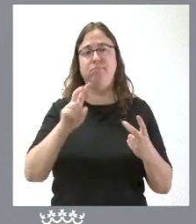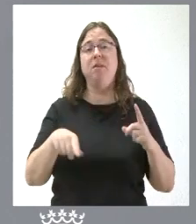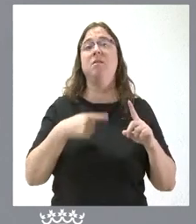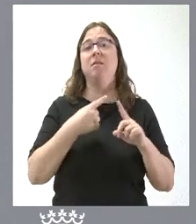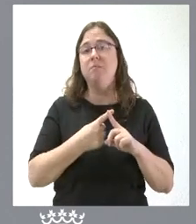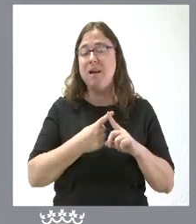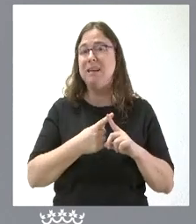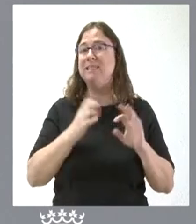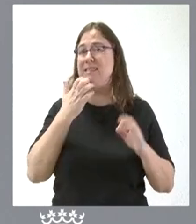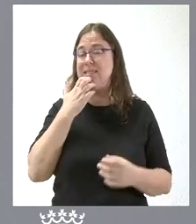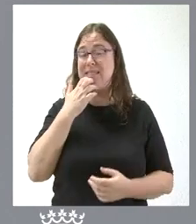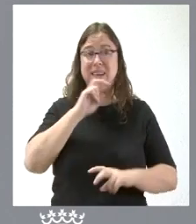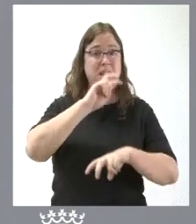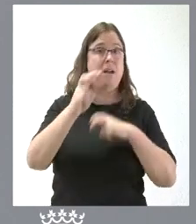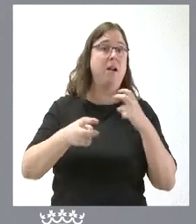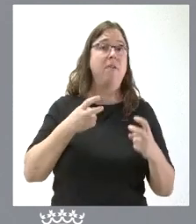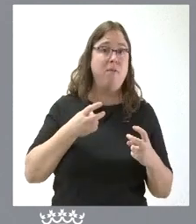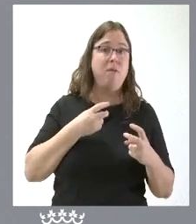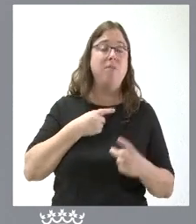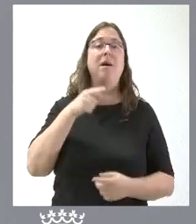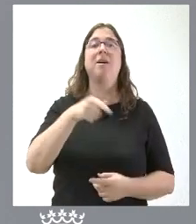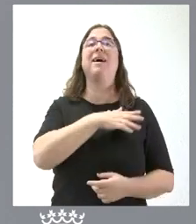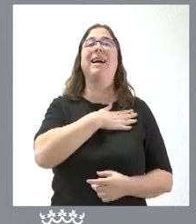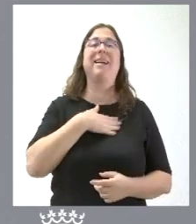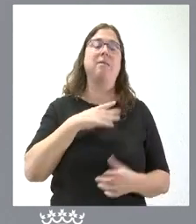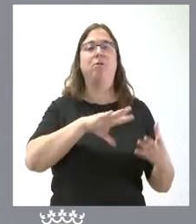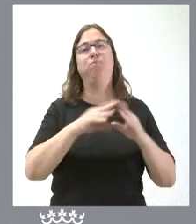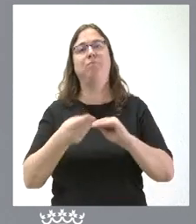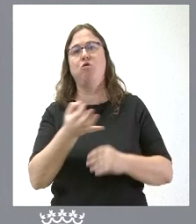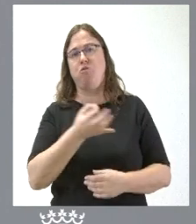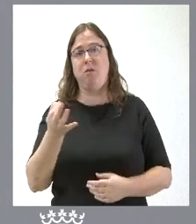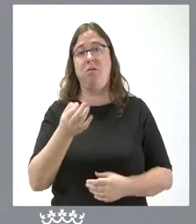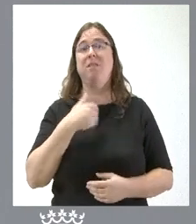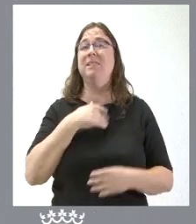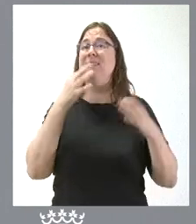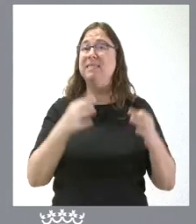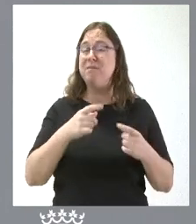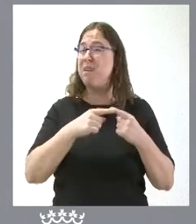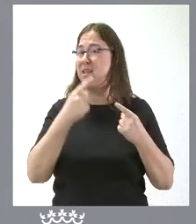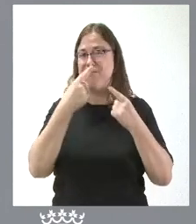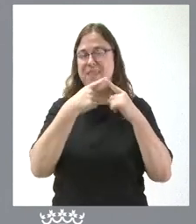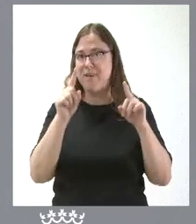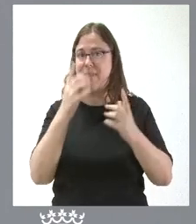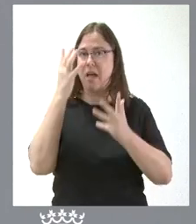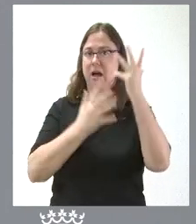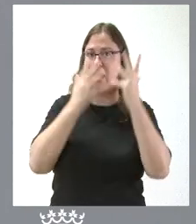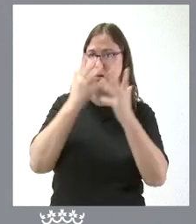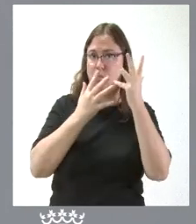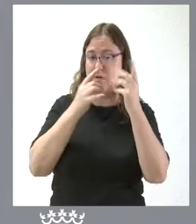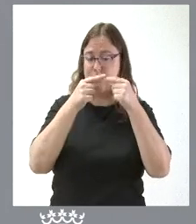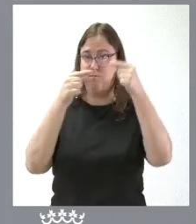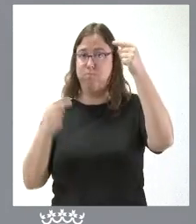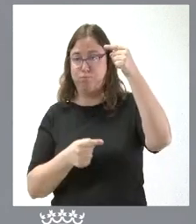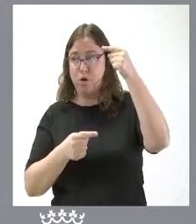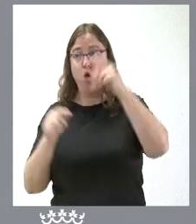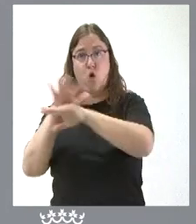tanto y cuanto se reforma pues queremos que se aplique correctamente y en este caso la diferencia que tenemos en el cálculo de aplicación entre el gobierno y el